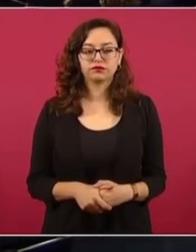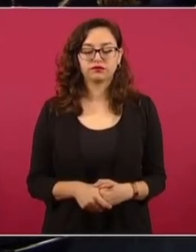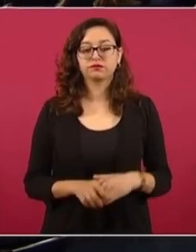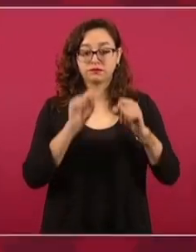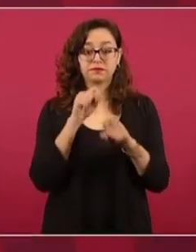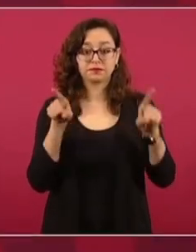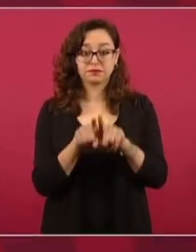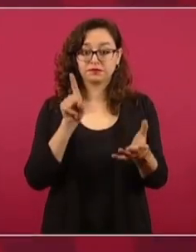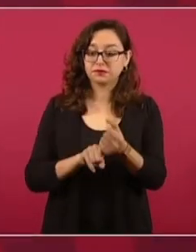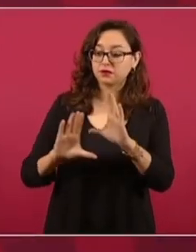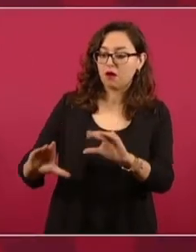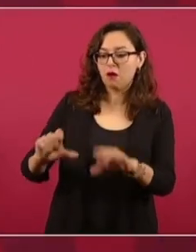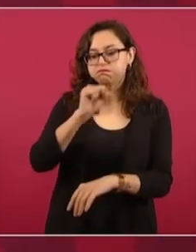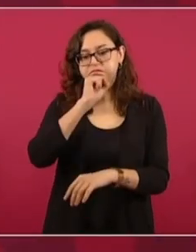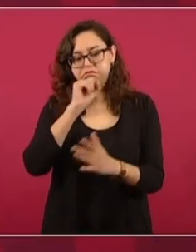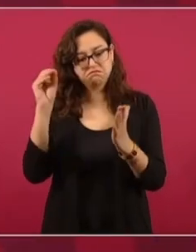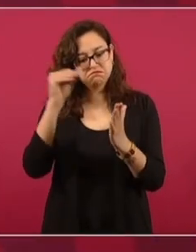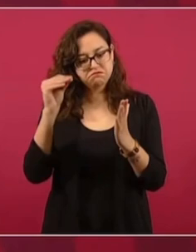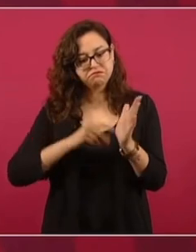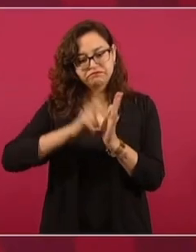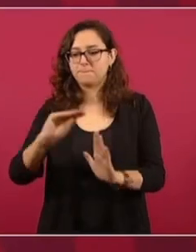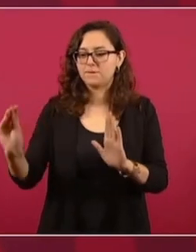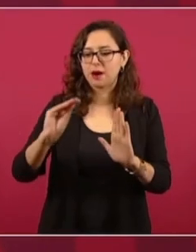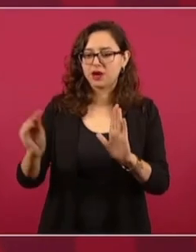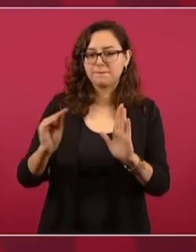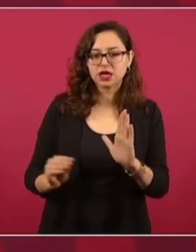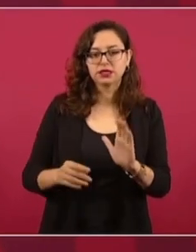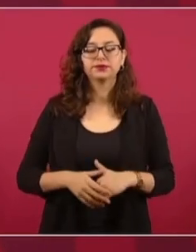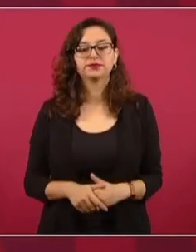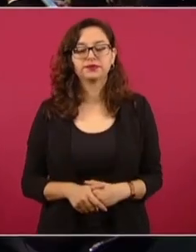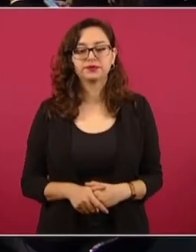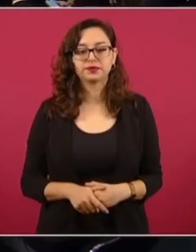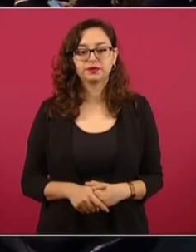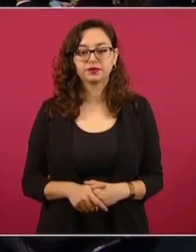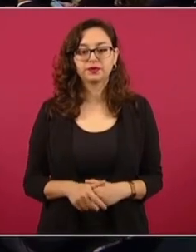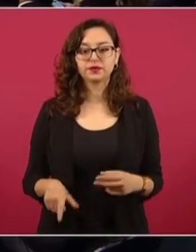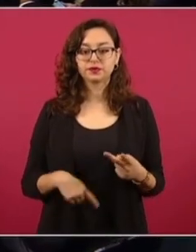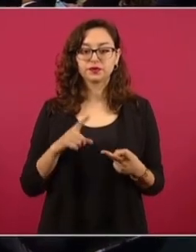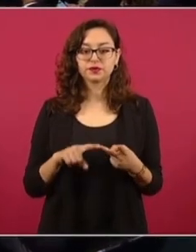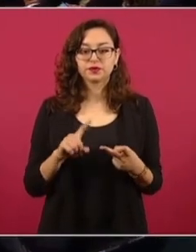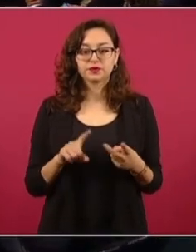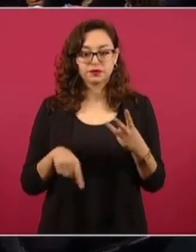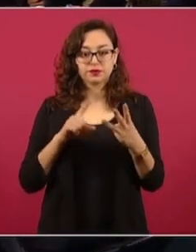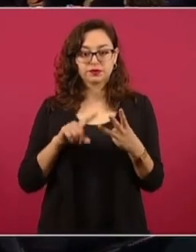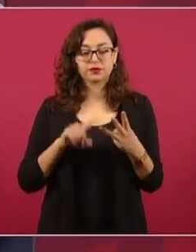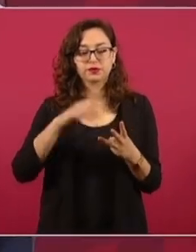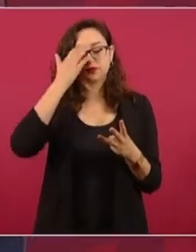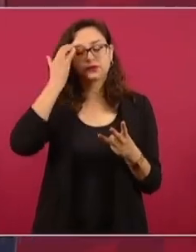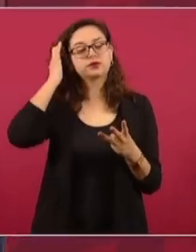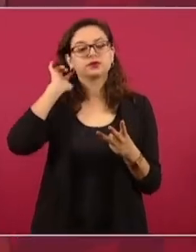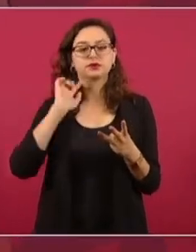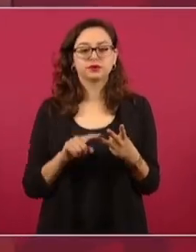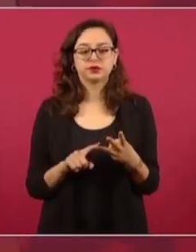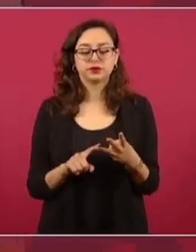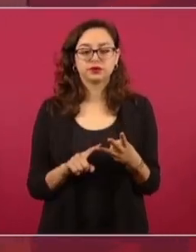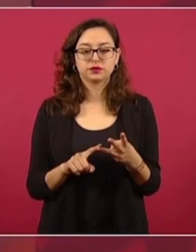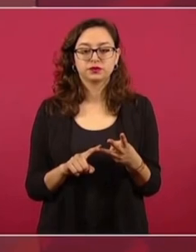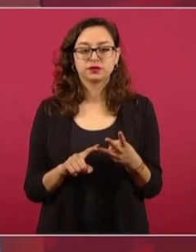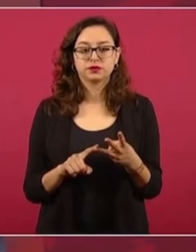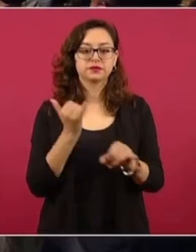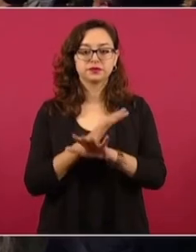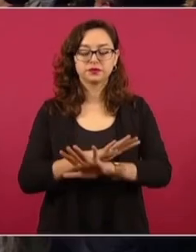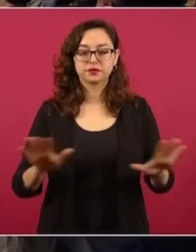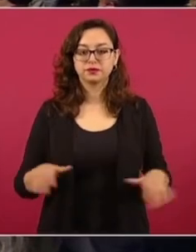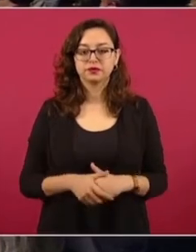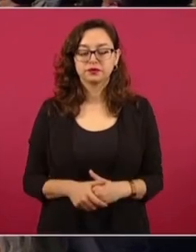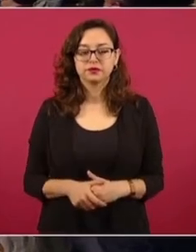mejorar los contenidos educativos. Lo tercero que es importante destacar es el avance en el programa La Escuela es